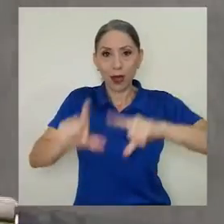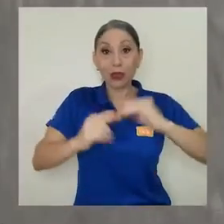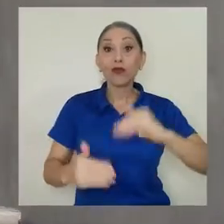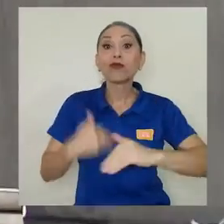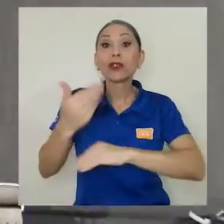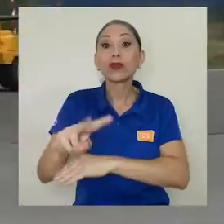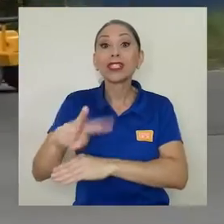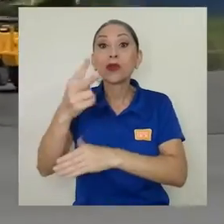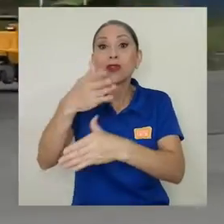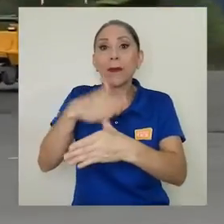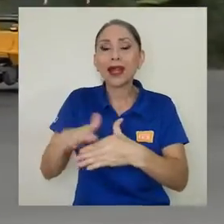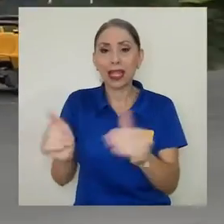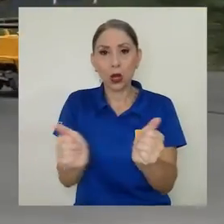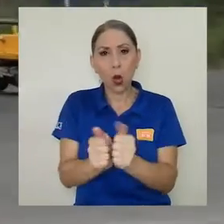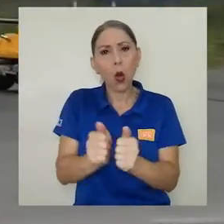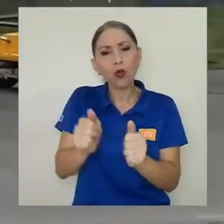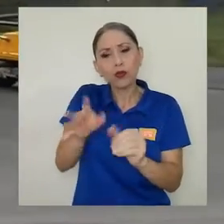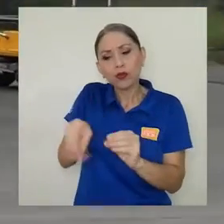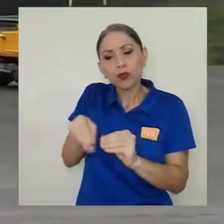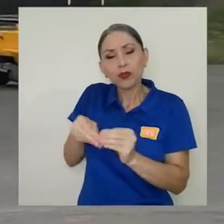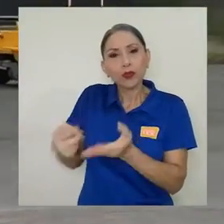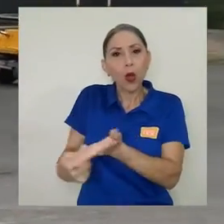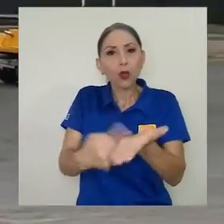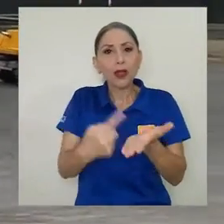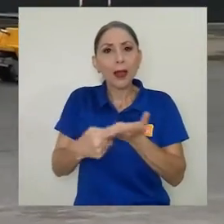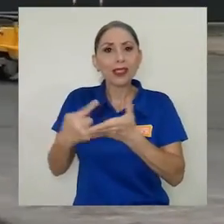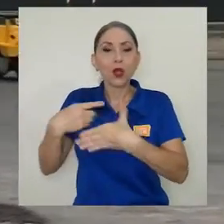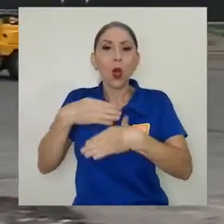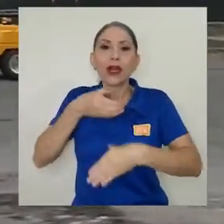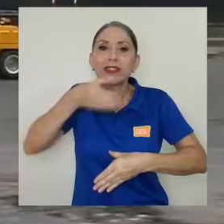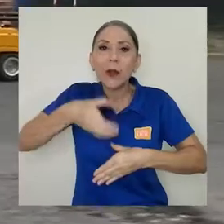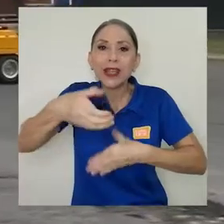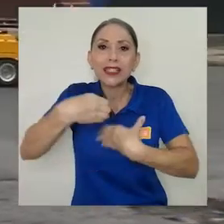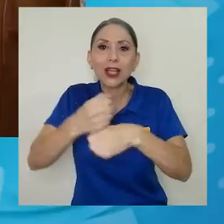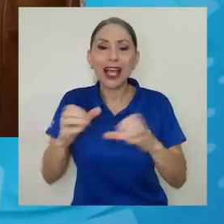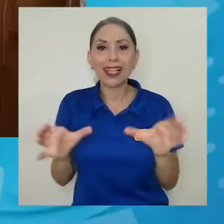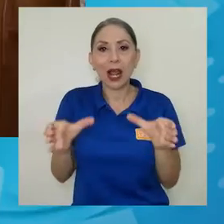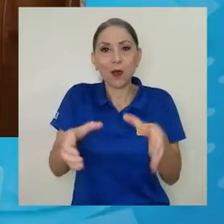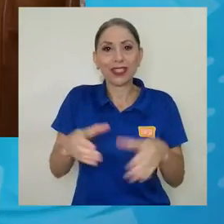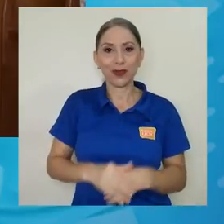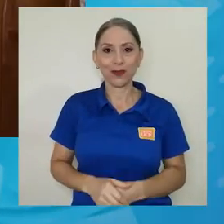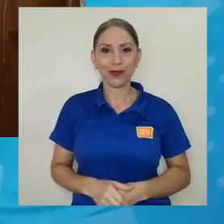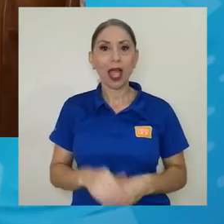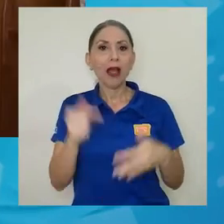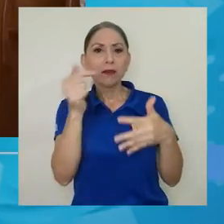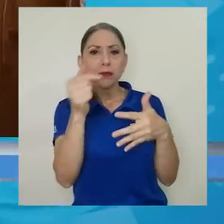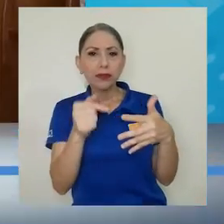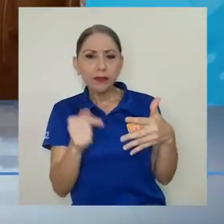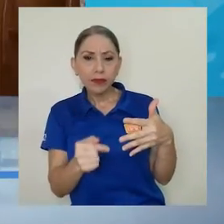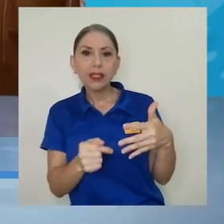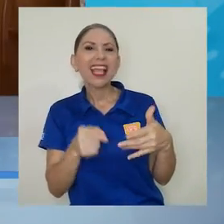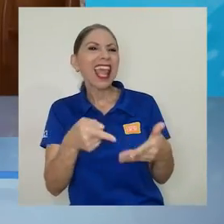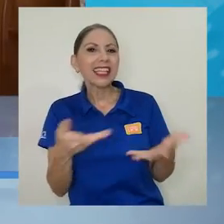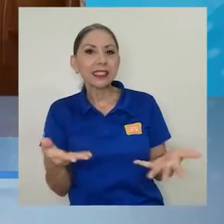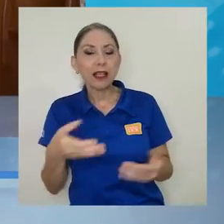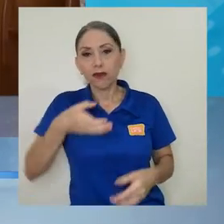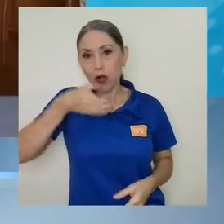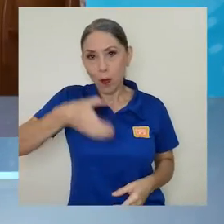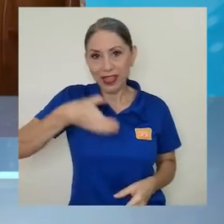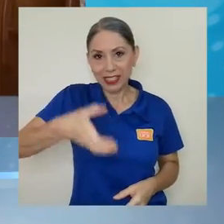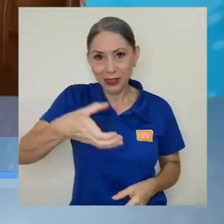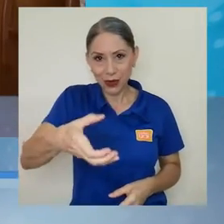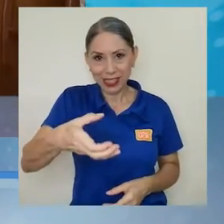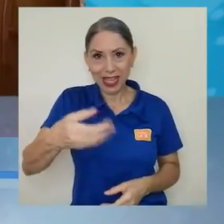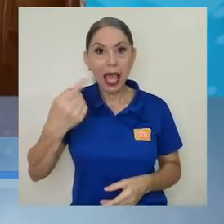una segunda con observaciones efectuadas por la comisión. Son recomendaciones para tratar de potenciar el